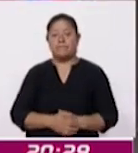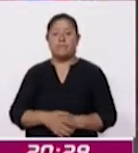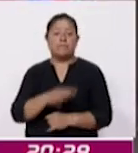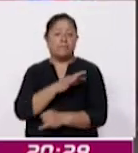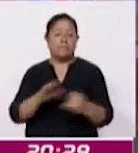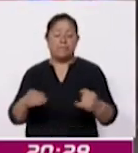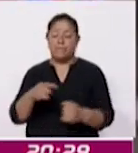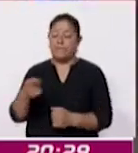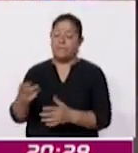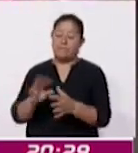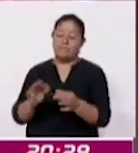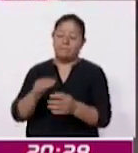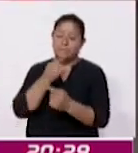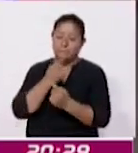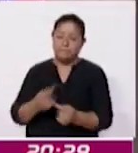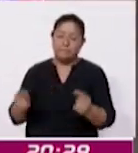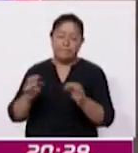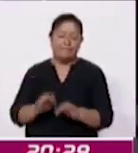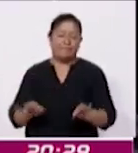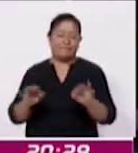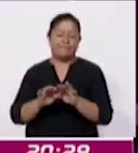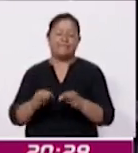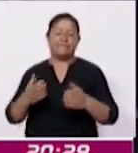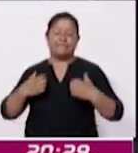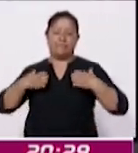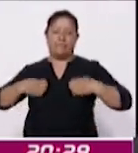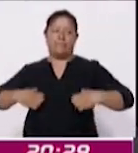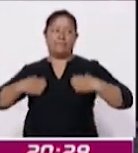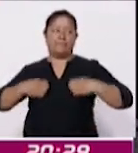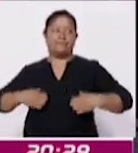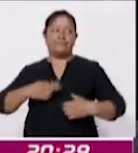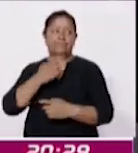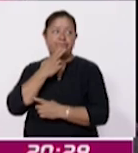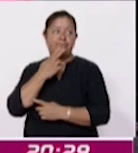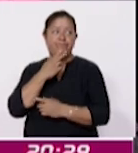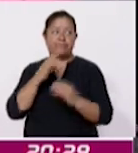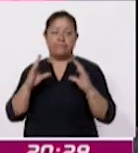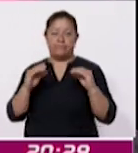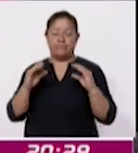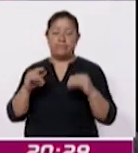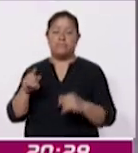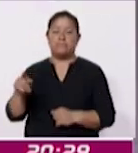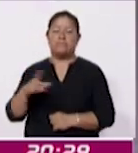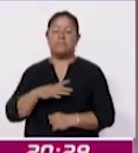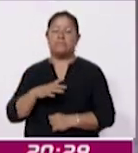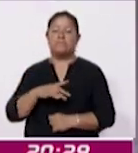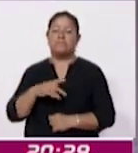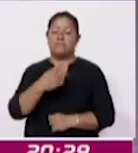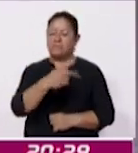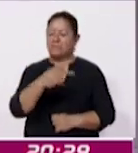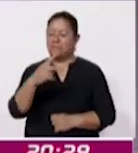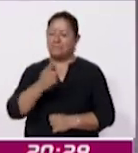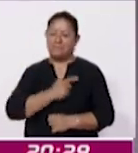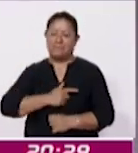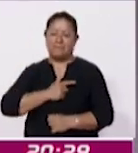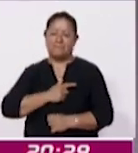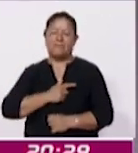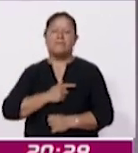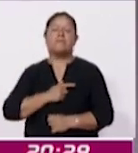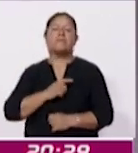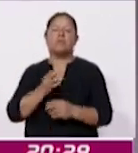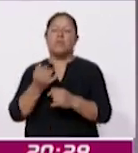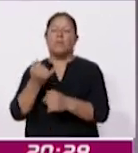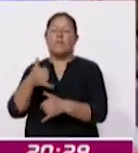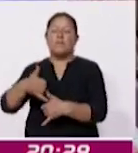pequeños la importancia de utilizar mochilas ergonómicas, ya que las comerciales que son más de su agrado les podría causar un